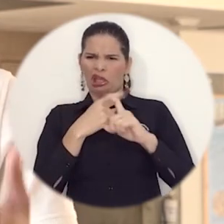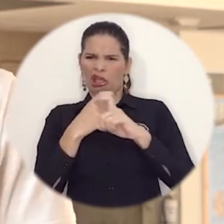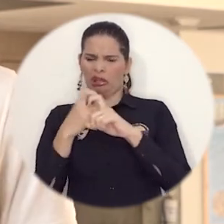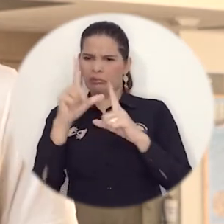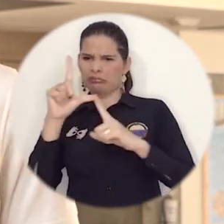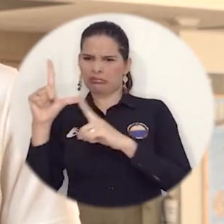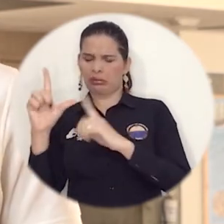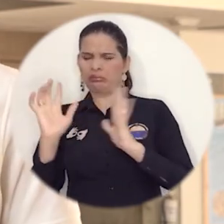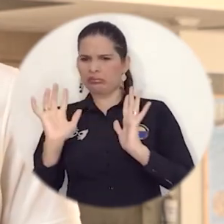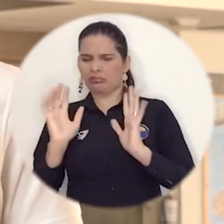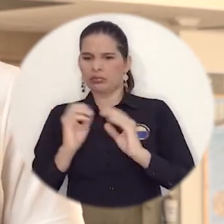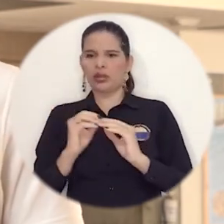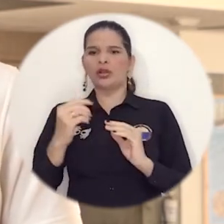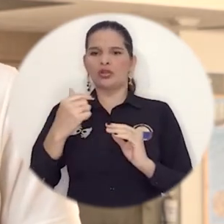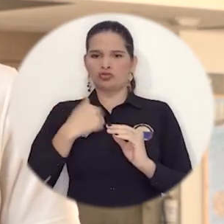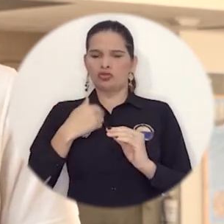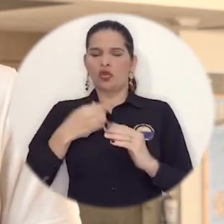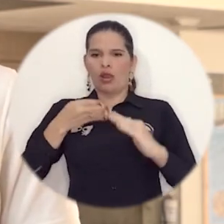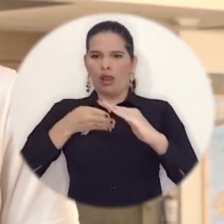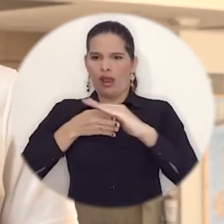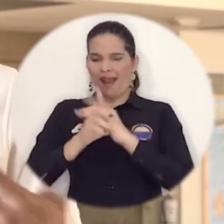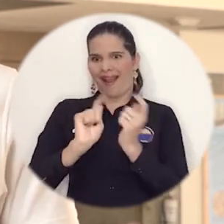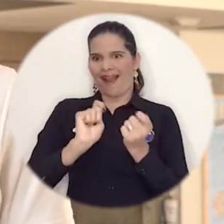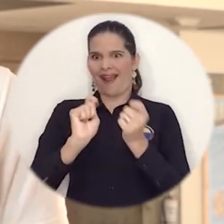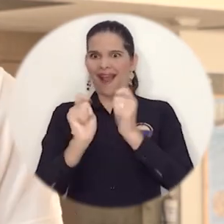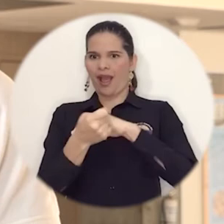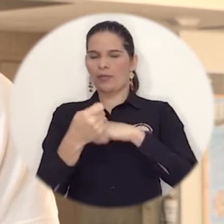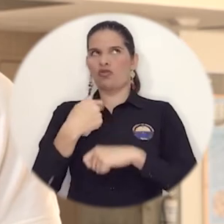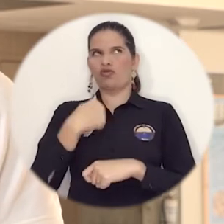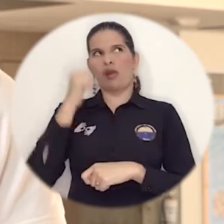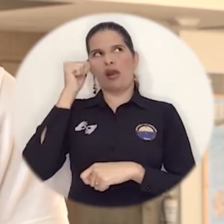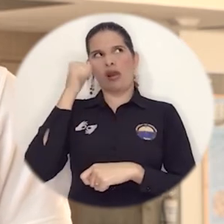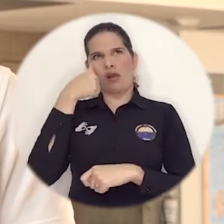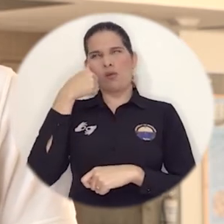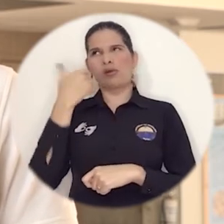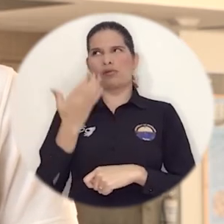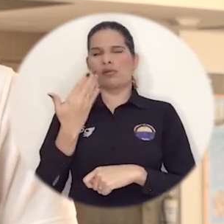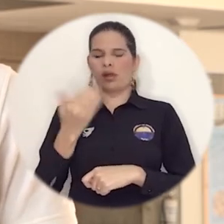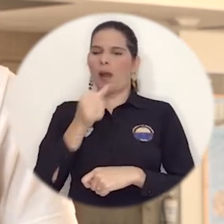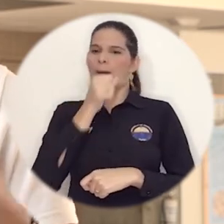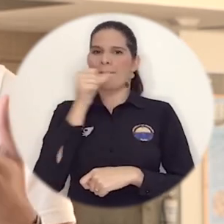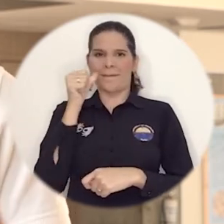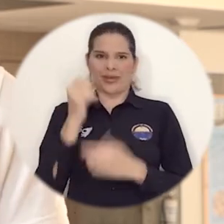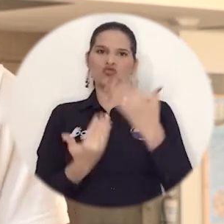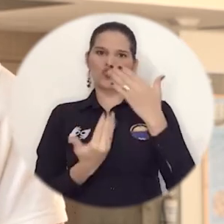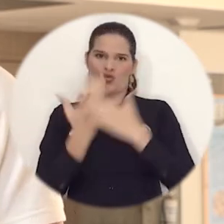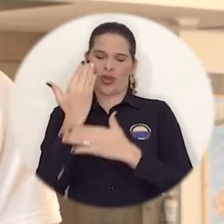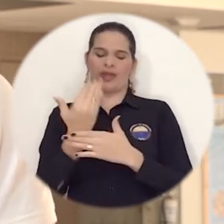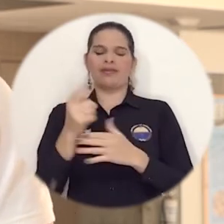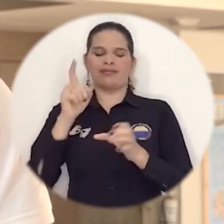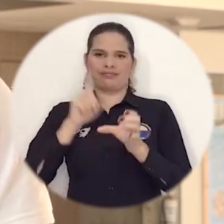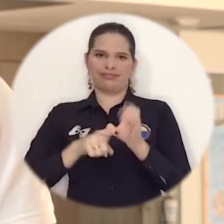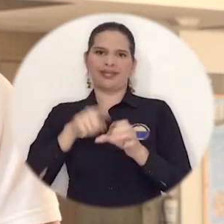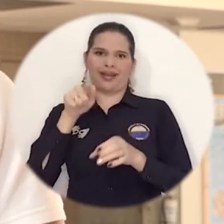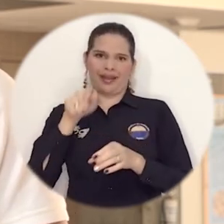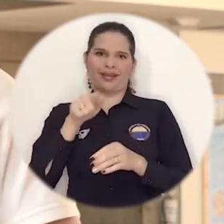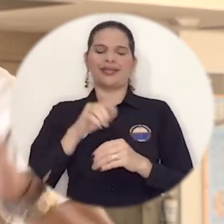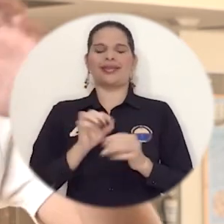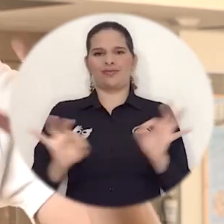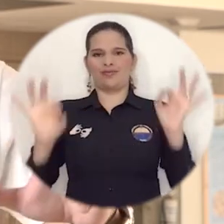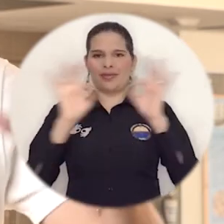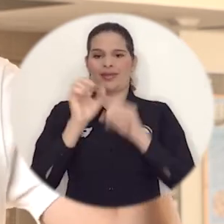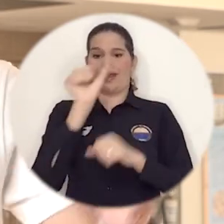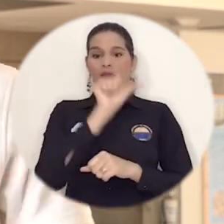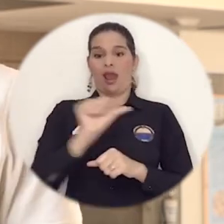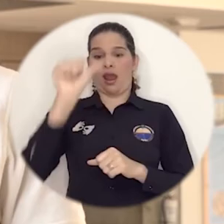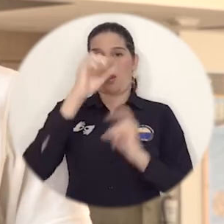es que usted ingrese y pueda modificar por una que sea de fácil recordación para usted al momento de ingresar a la plataforma